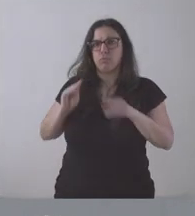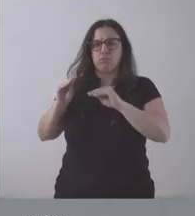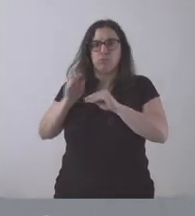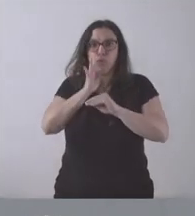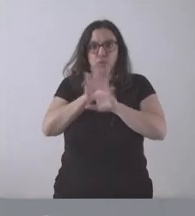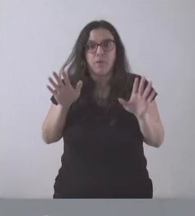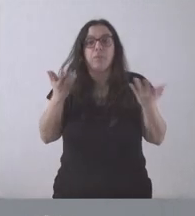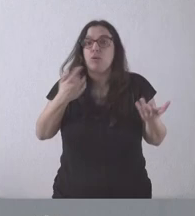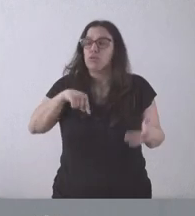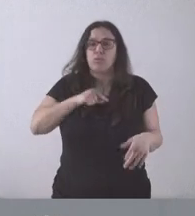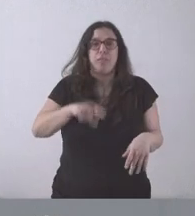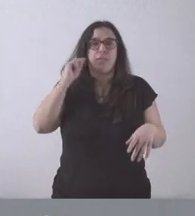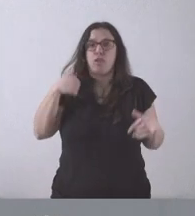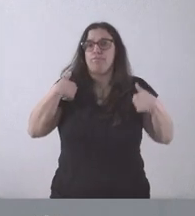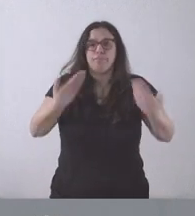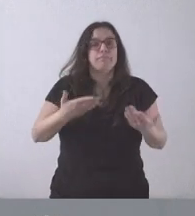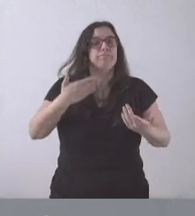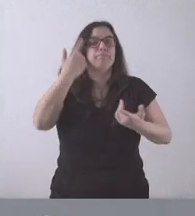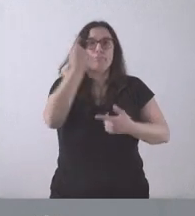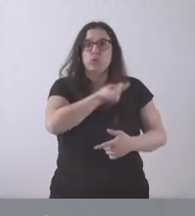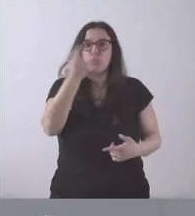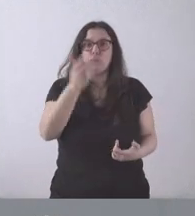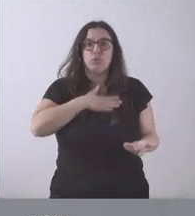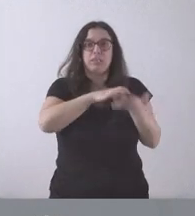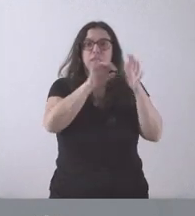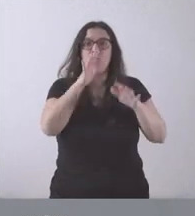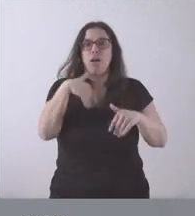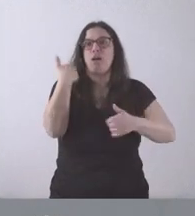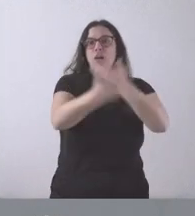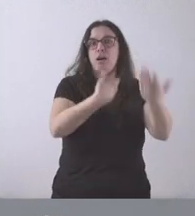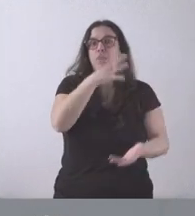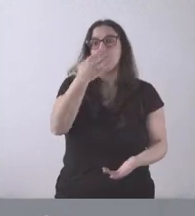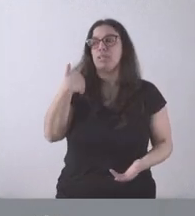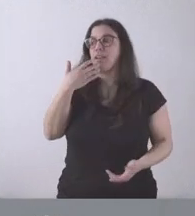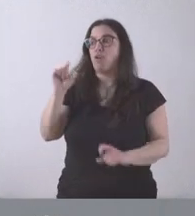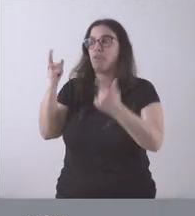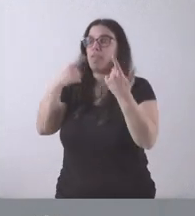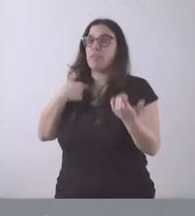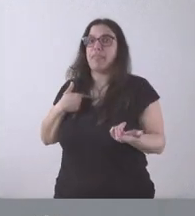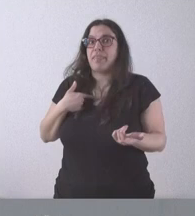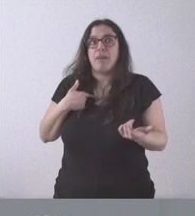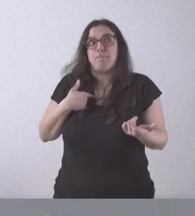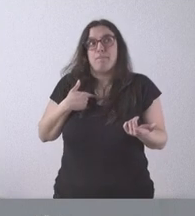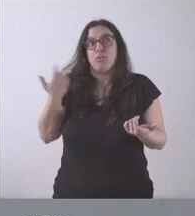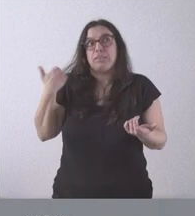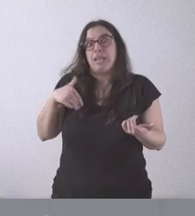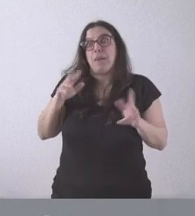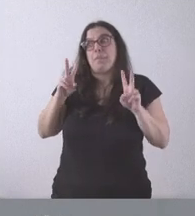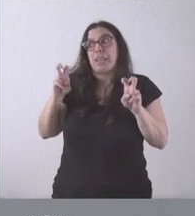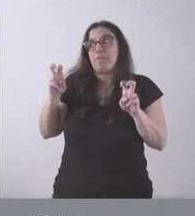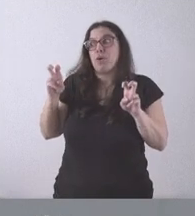presentar los presupuestos de Castilla y León, porque, una vez que formalmente nos entregaron las entregas a cuenta, no tendríamos motivos para esperar